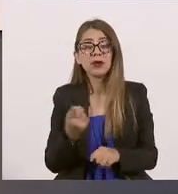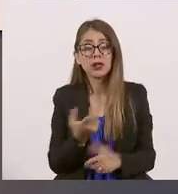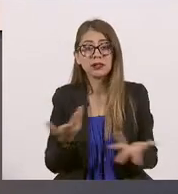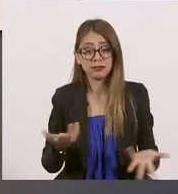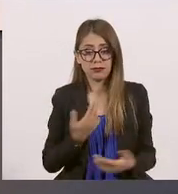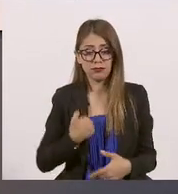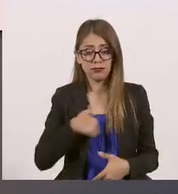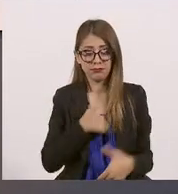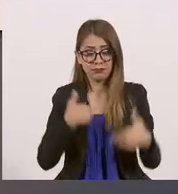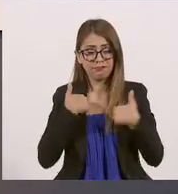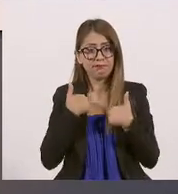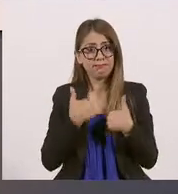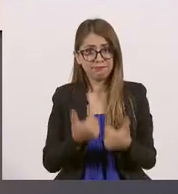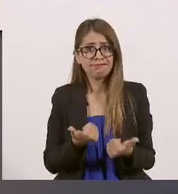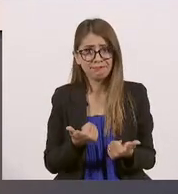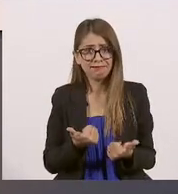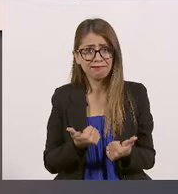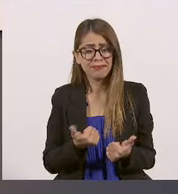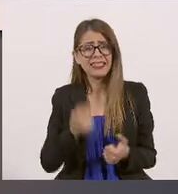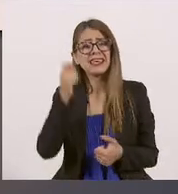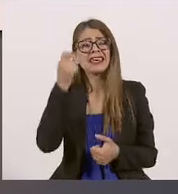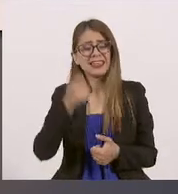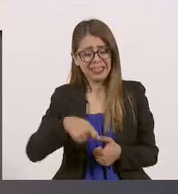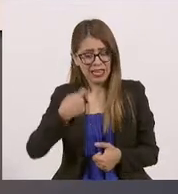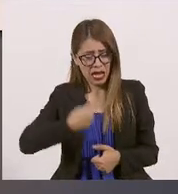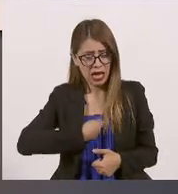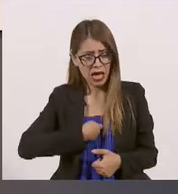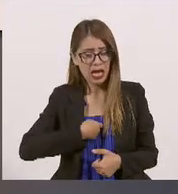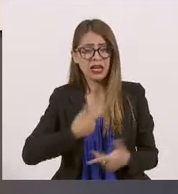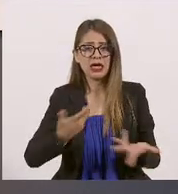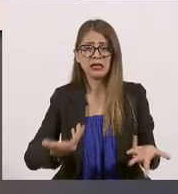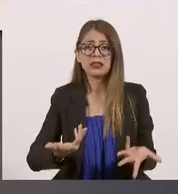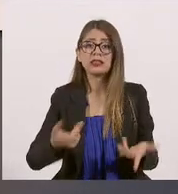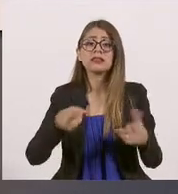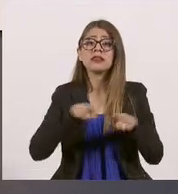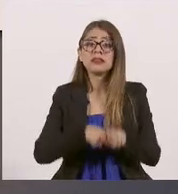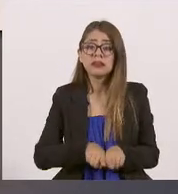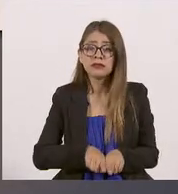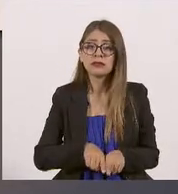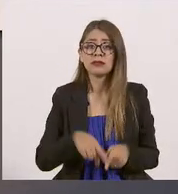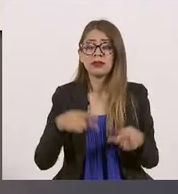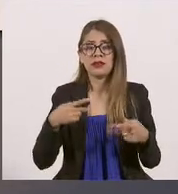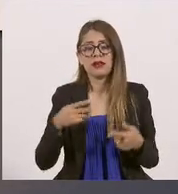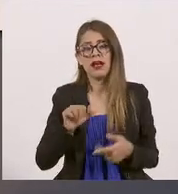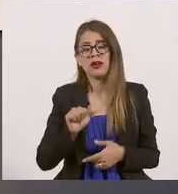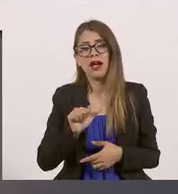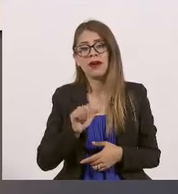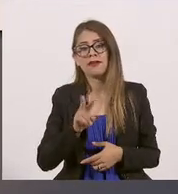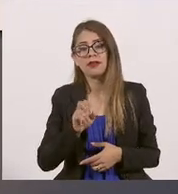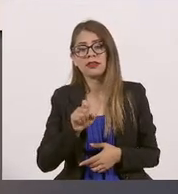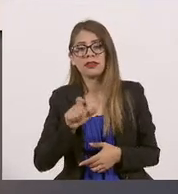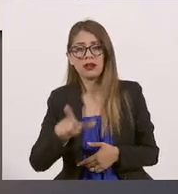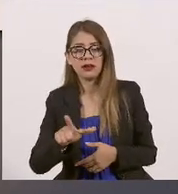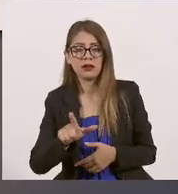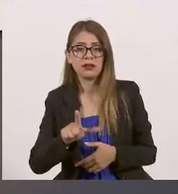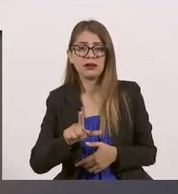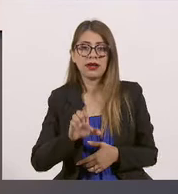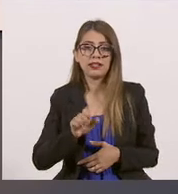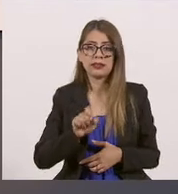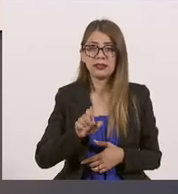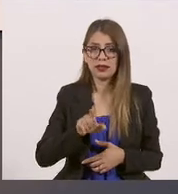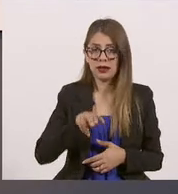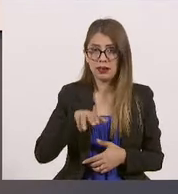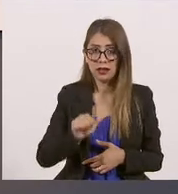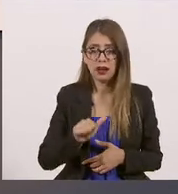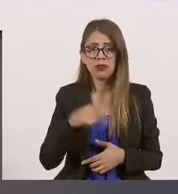mostrar hacia el exterior quiénes somos. Lo mismo nos sucede con Habital Escena, en Habital Escena está el talento de nuestro estado,